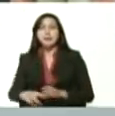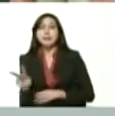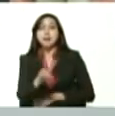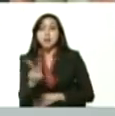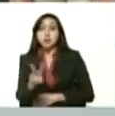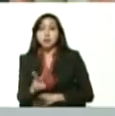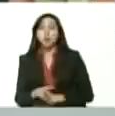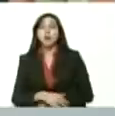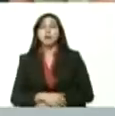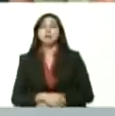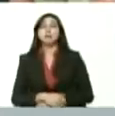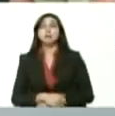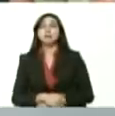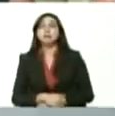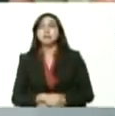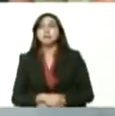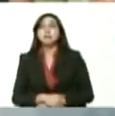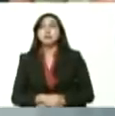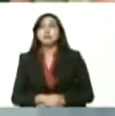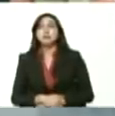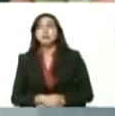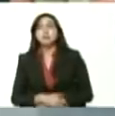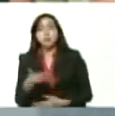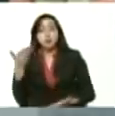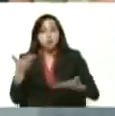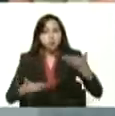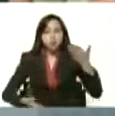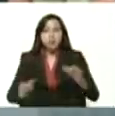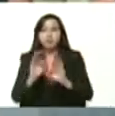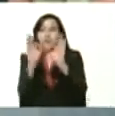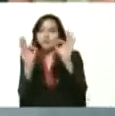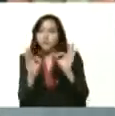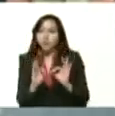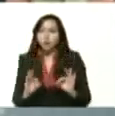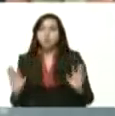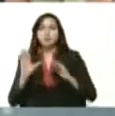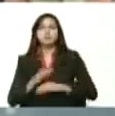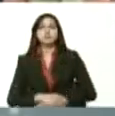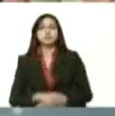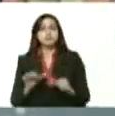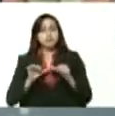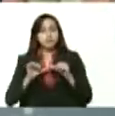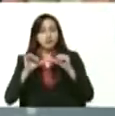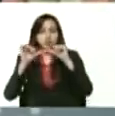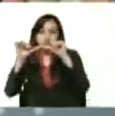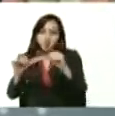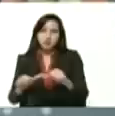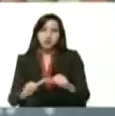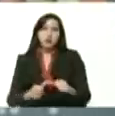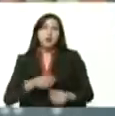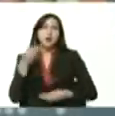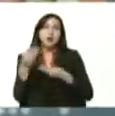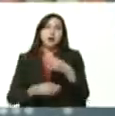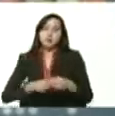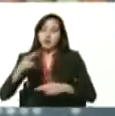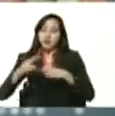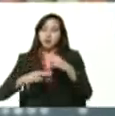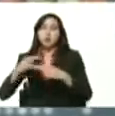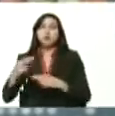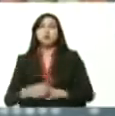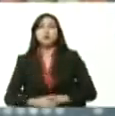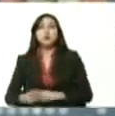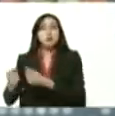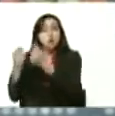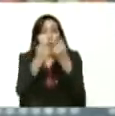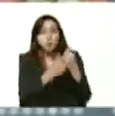sostenible, de manera sostenible y avanzar hacia la construcción de la economía